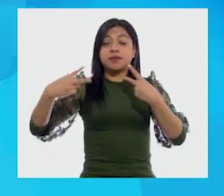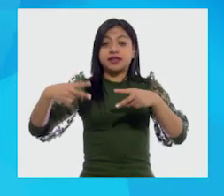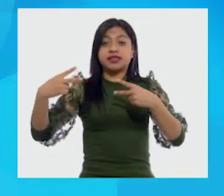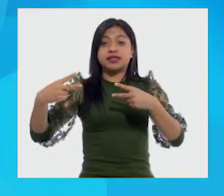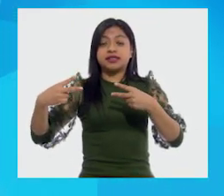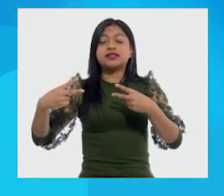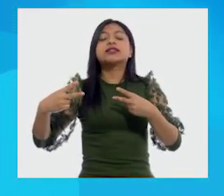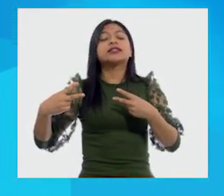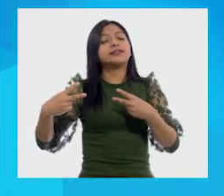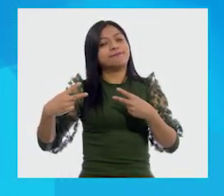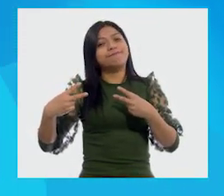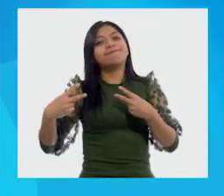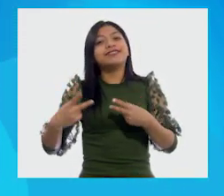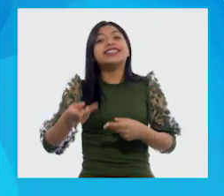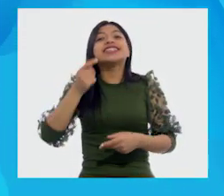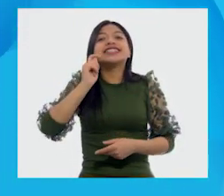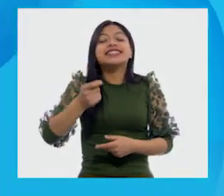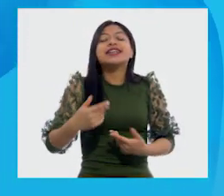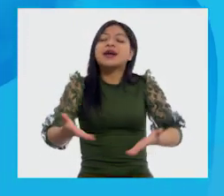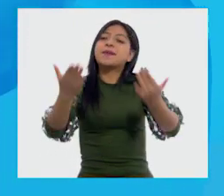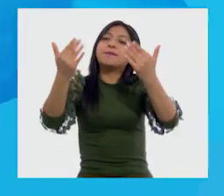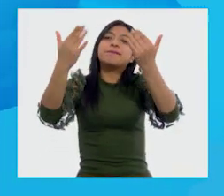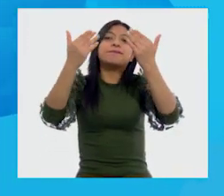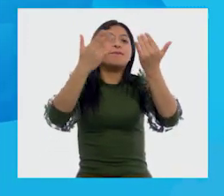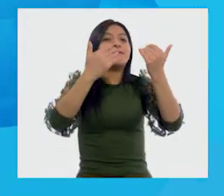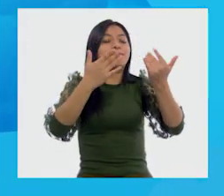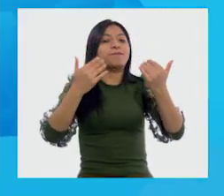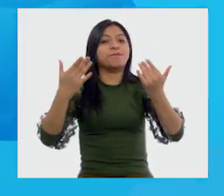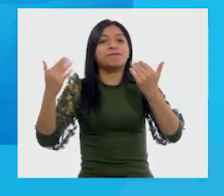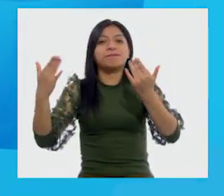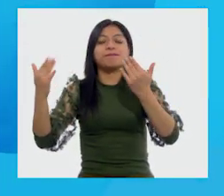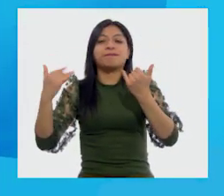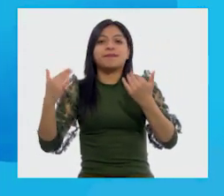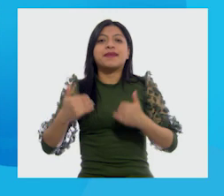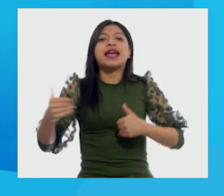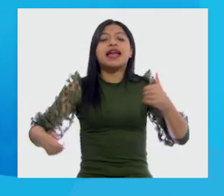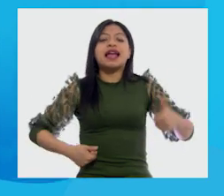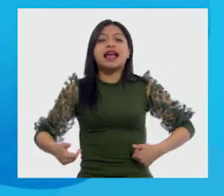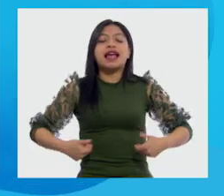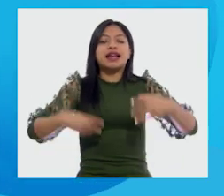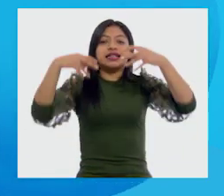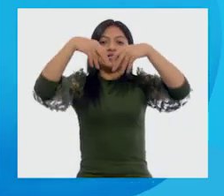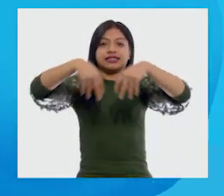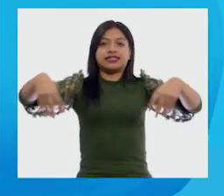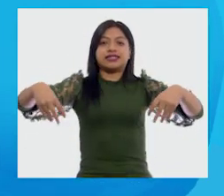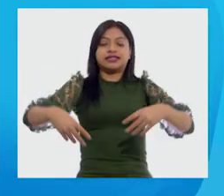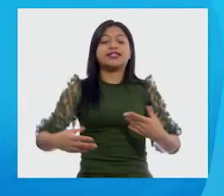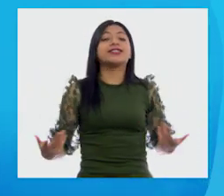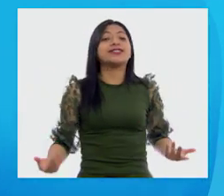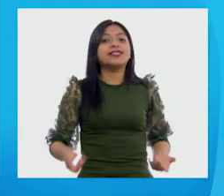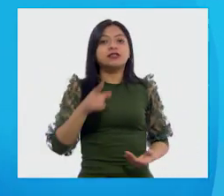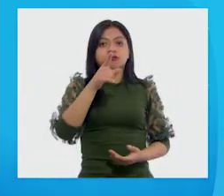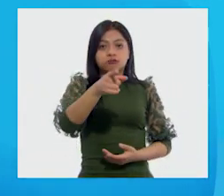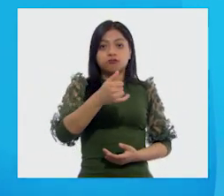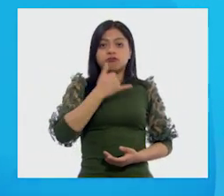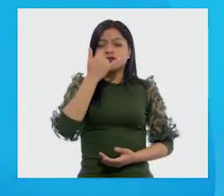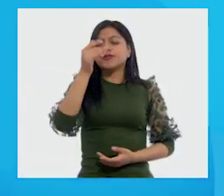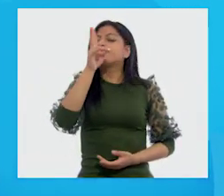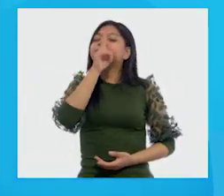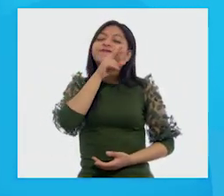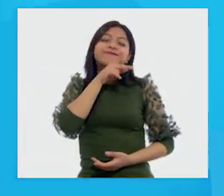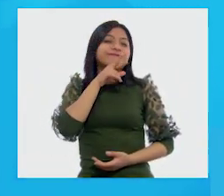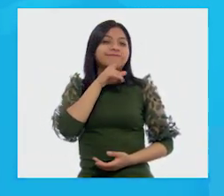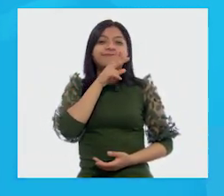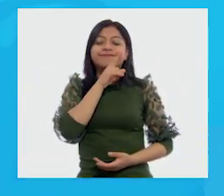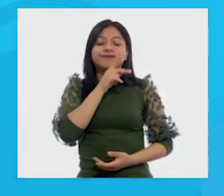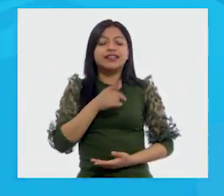Así es, porque está publicitando una obra de teatro. ¡Ay, niñas, niños en casa! Si se equivocaron como yo, no pasa nada. Para